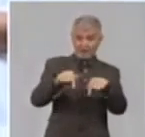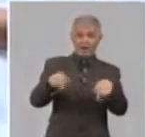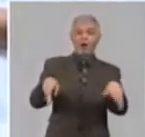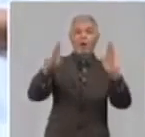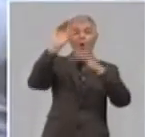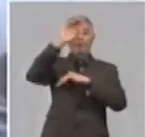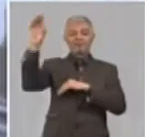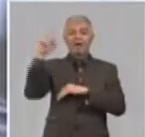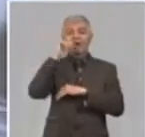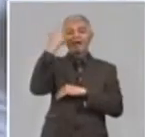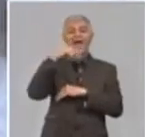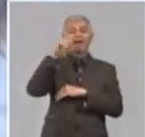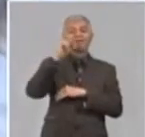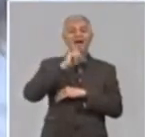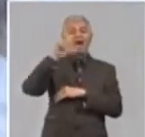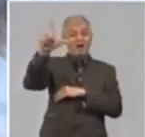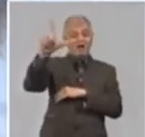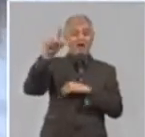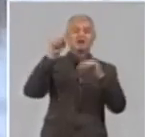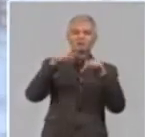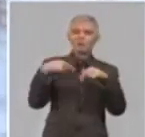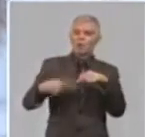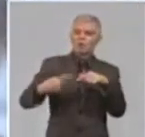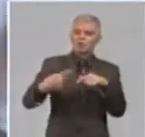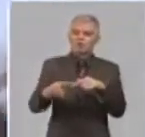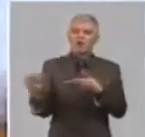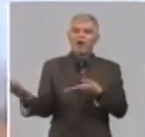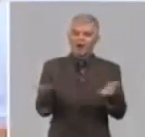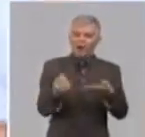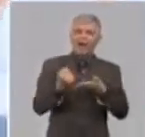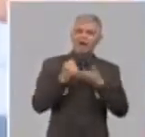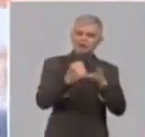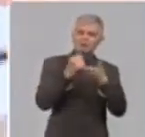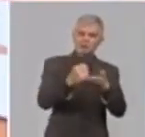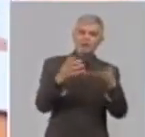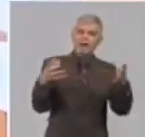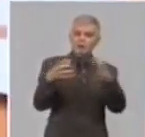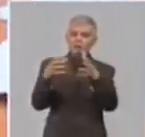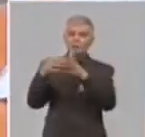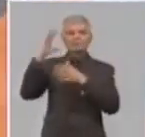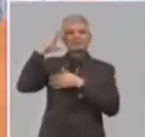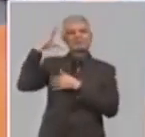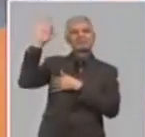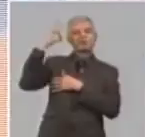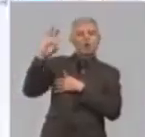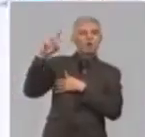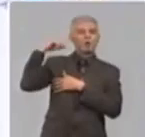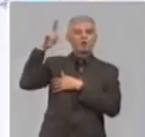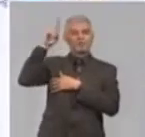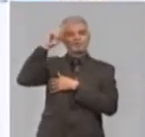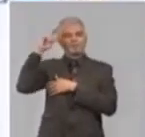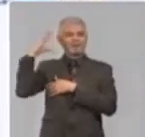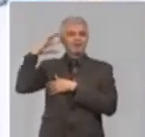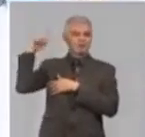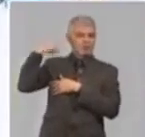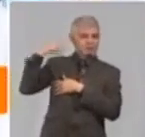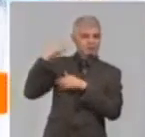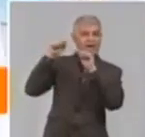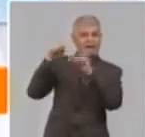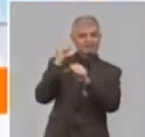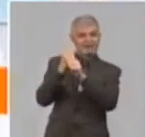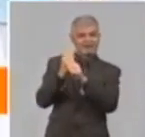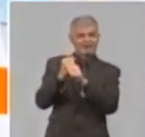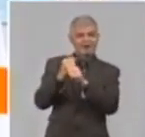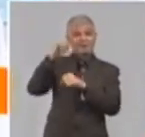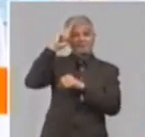centro hospitalario recibe a diario esta ayuda por parte del equipo de psicólogos y psiquiatras que allí labora. Los médicos en todo momento nos